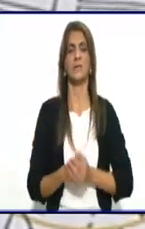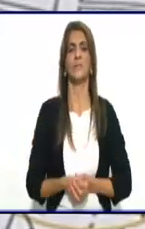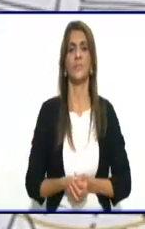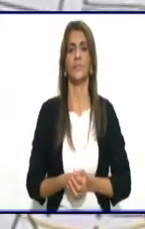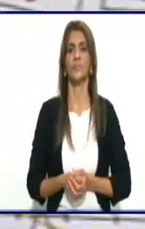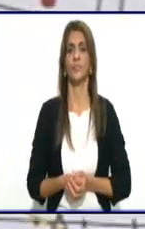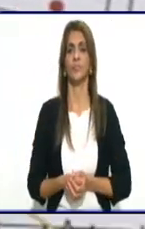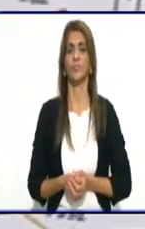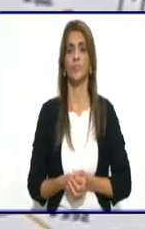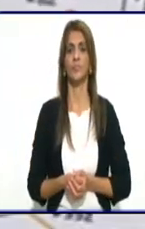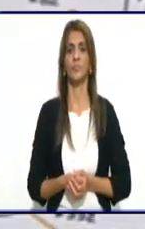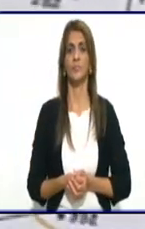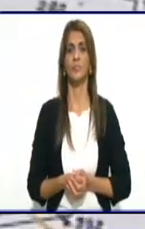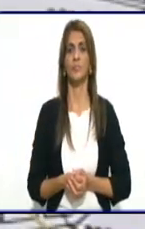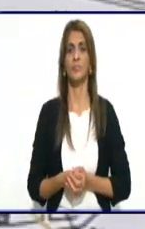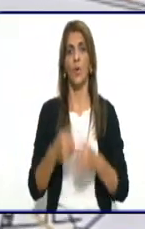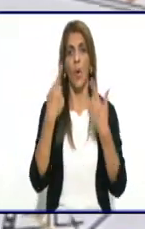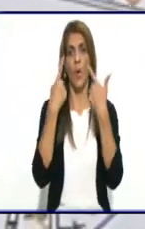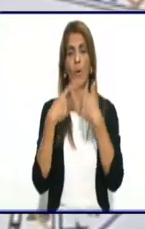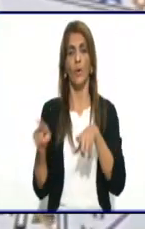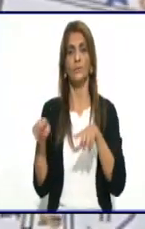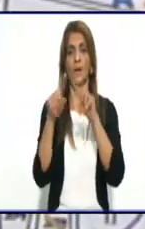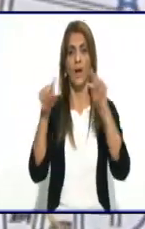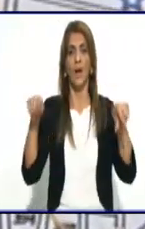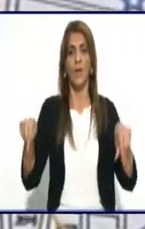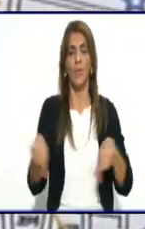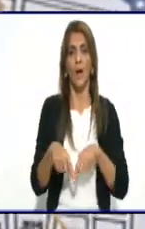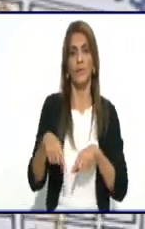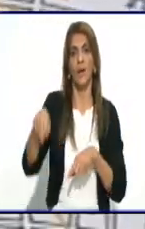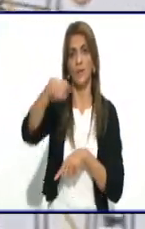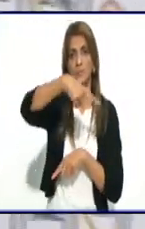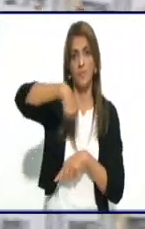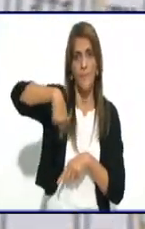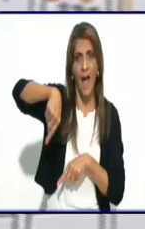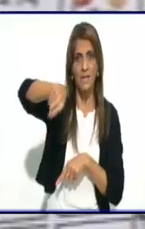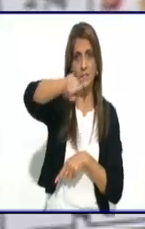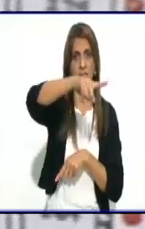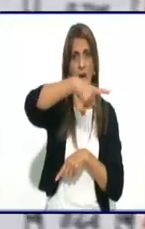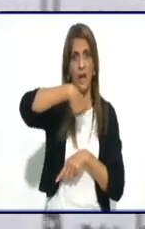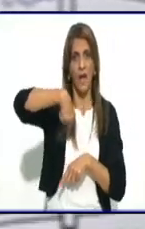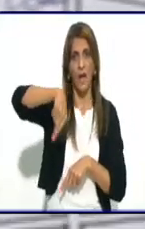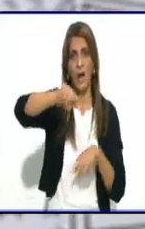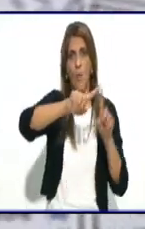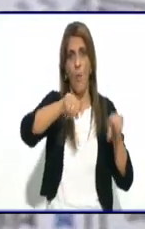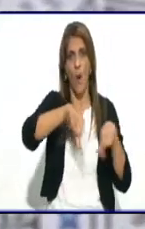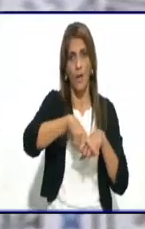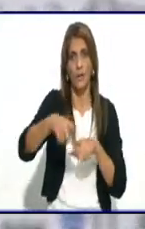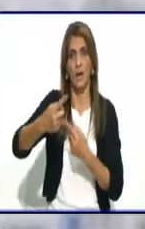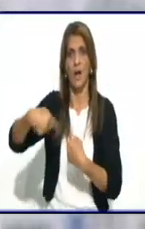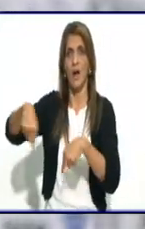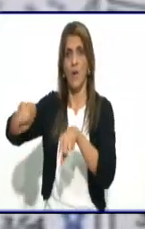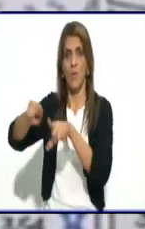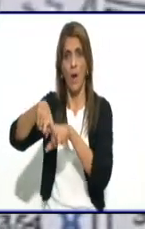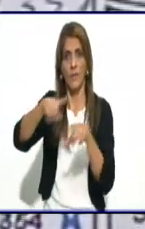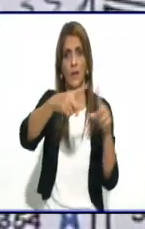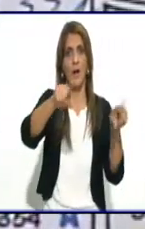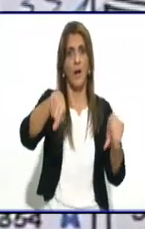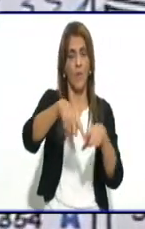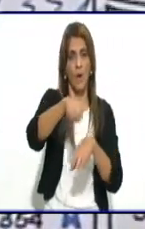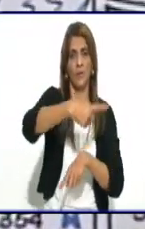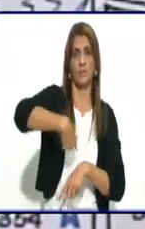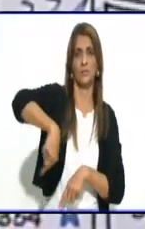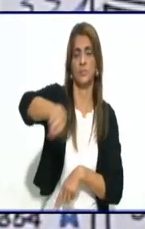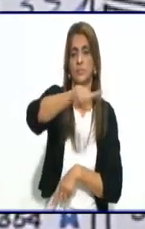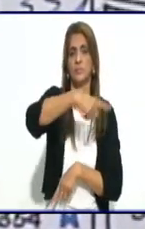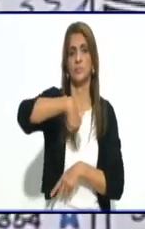hacia la parte derecha arriba. Y la otra, ¿ves? Esa la manzana, una de las manzanas, la que tiene la flecha, la 282,